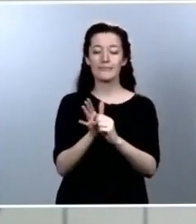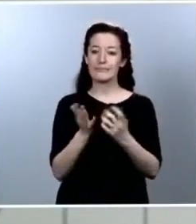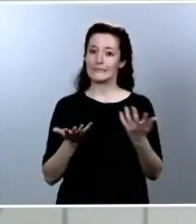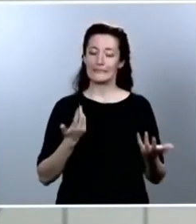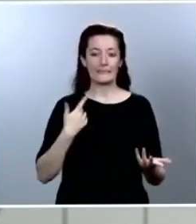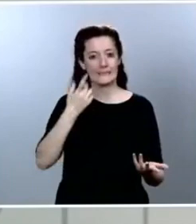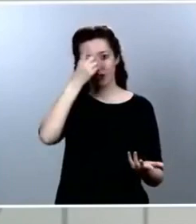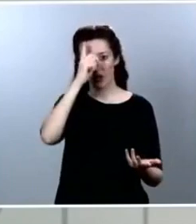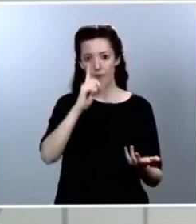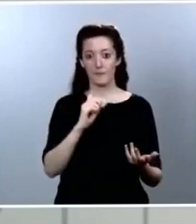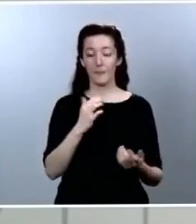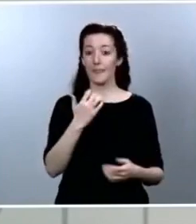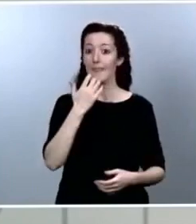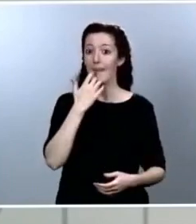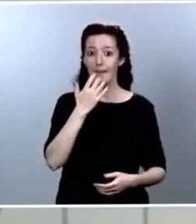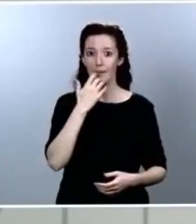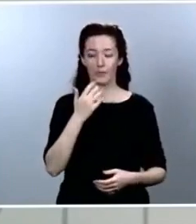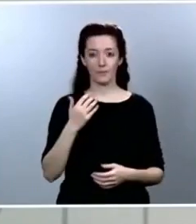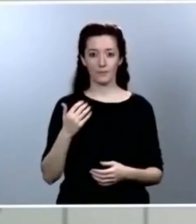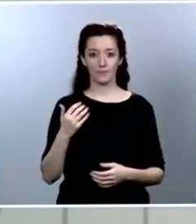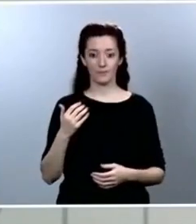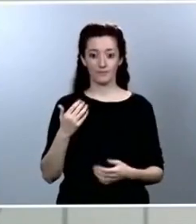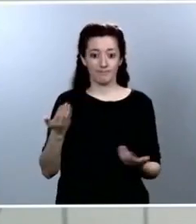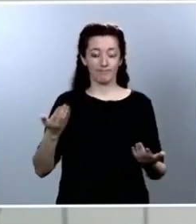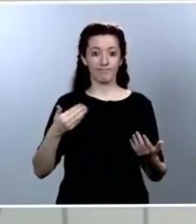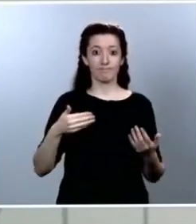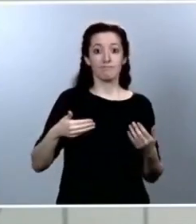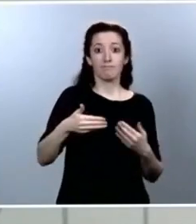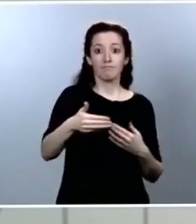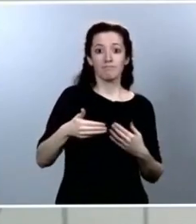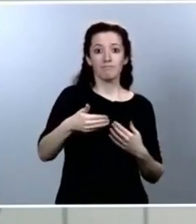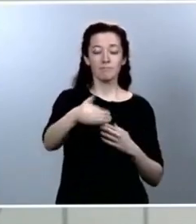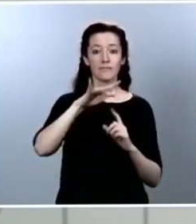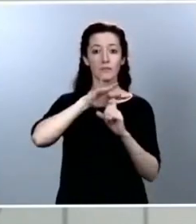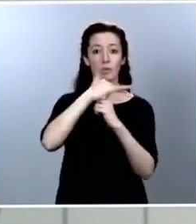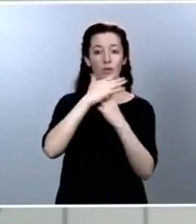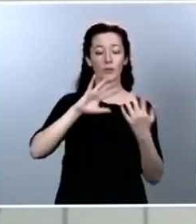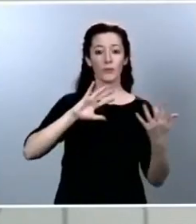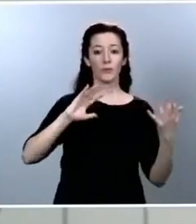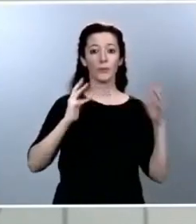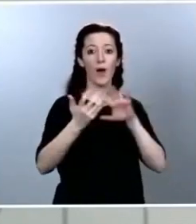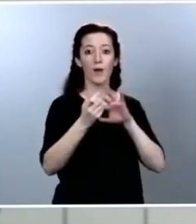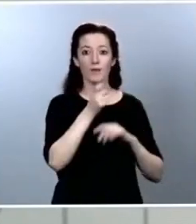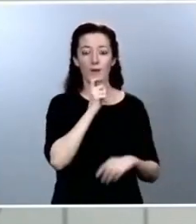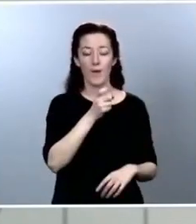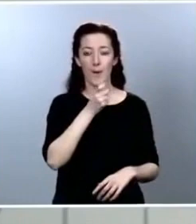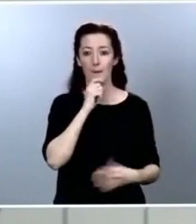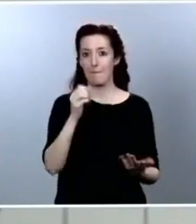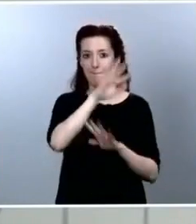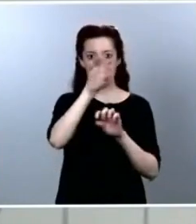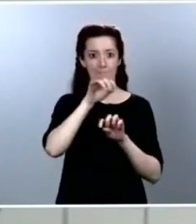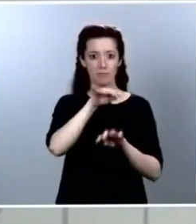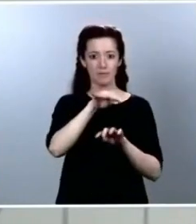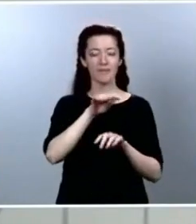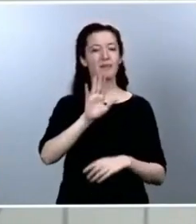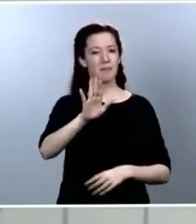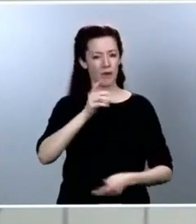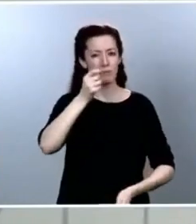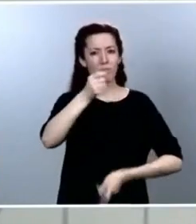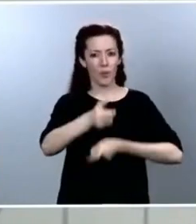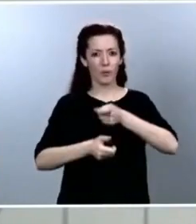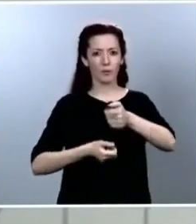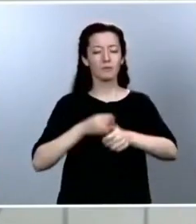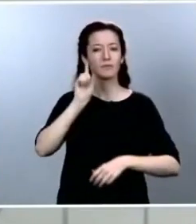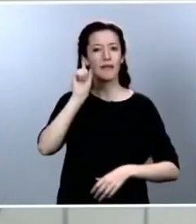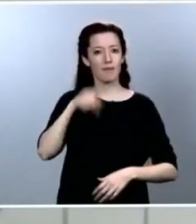tránsito en este viaje letal, pero vamos también por contra teniendo cada vez un mayor número de certezas. La